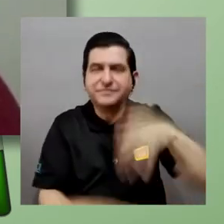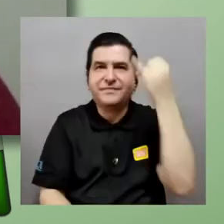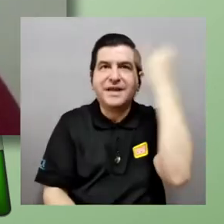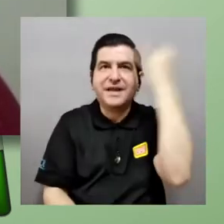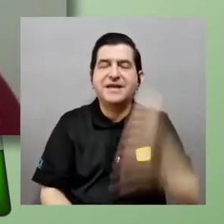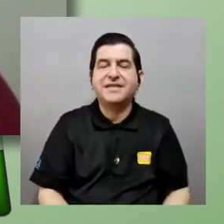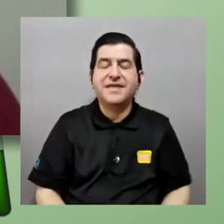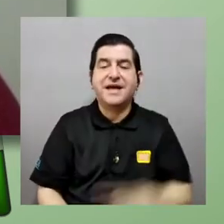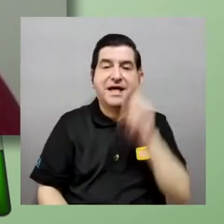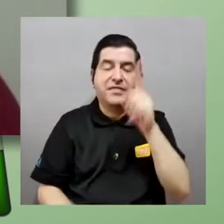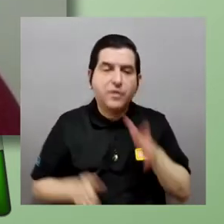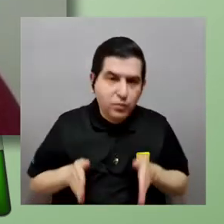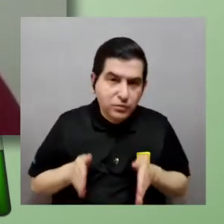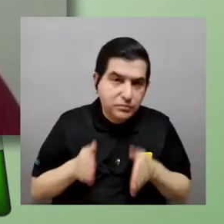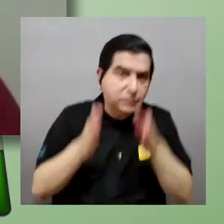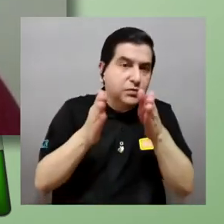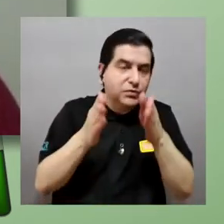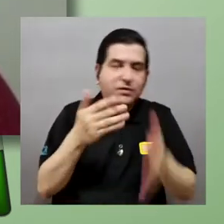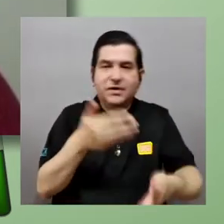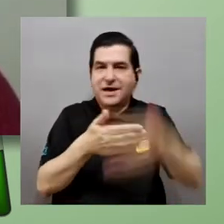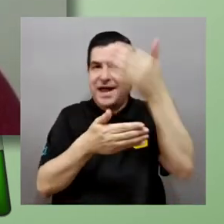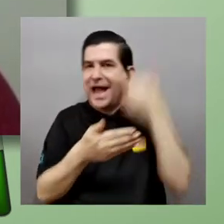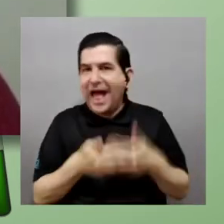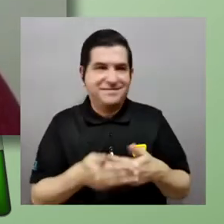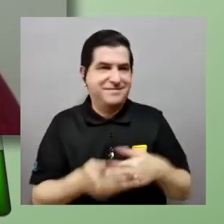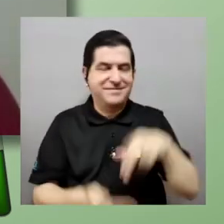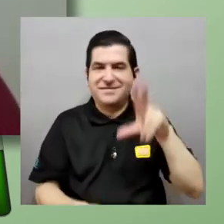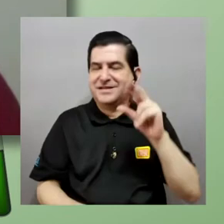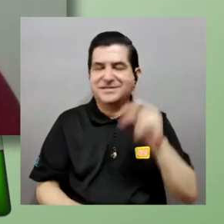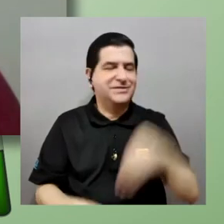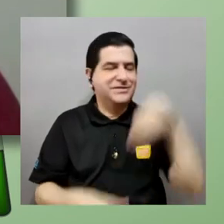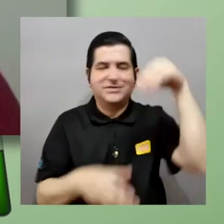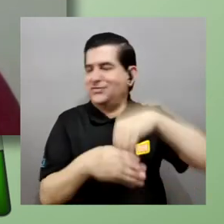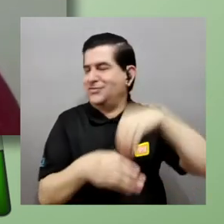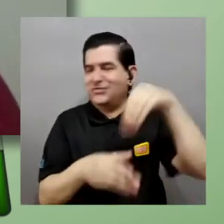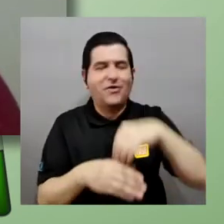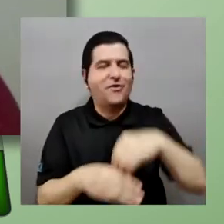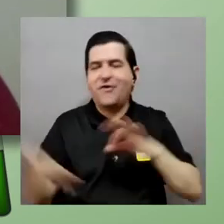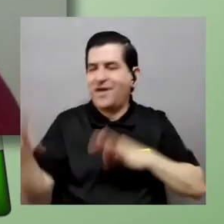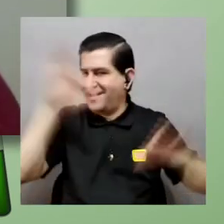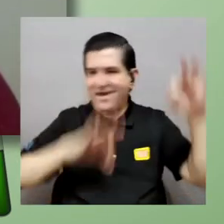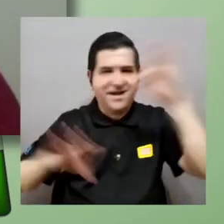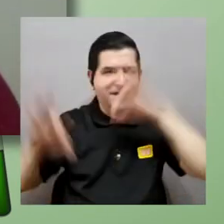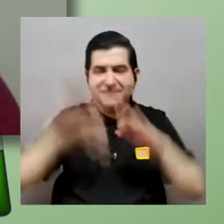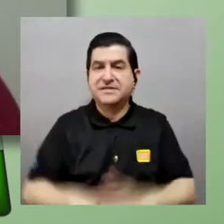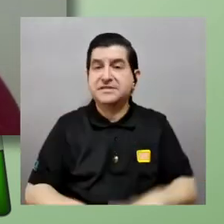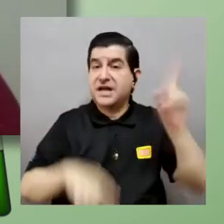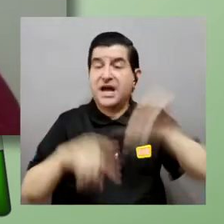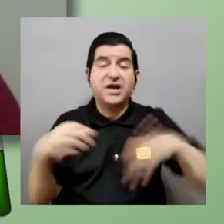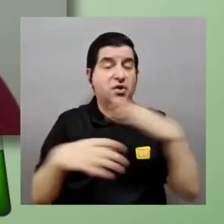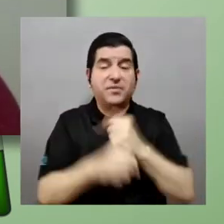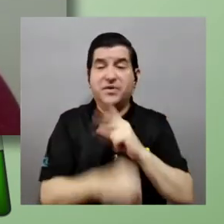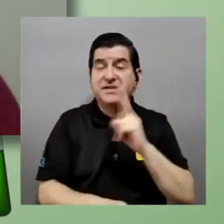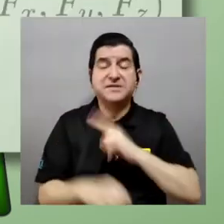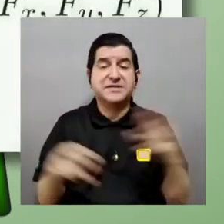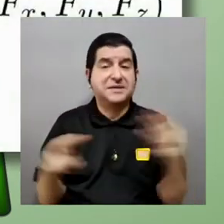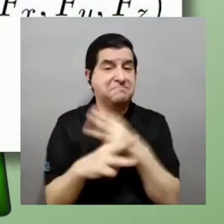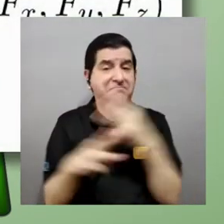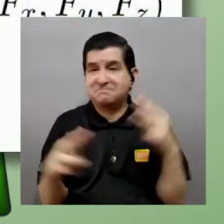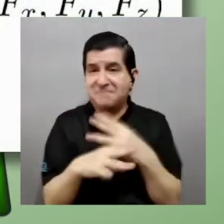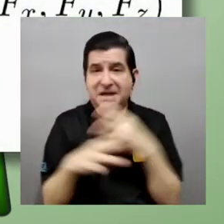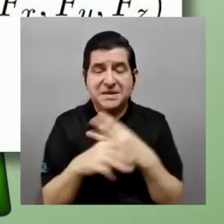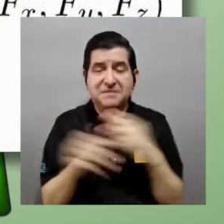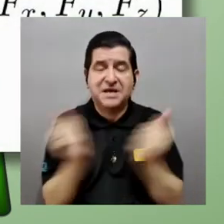incorpora la idea de dirección que antes no era contenida dentro de la física y no se podían hacer